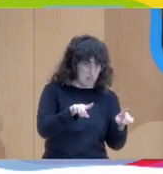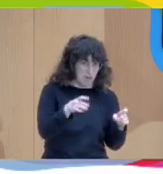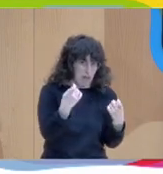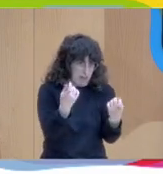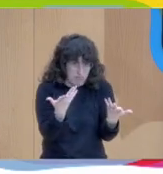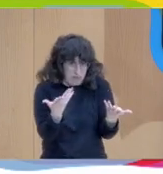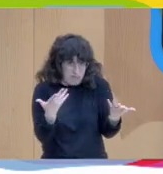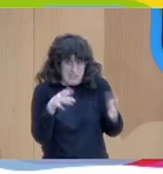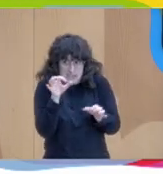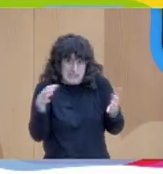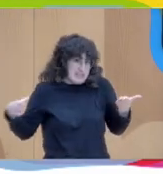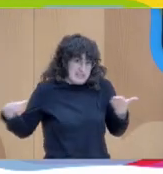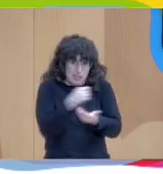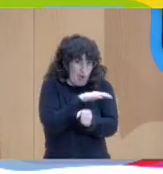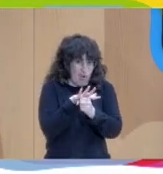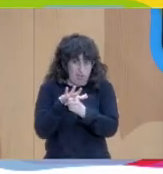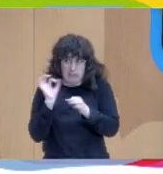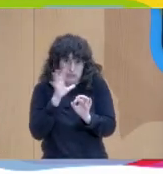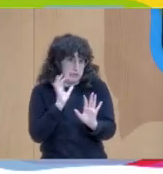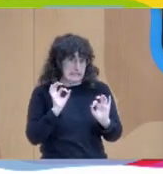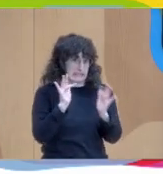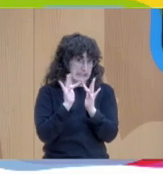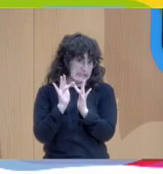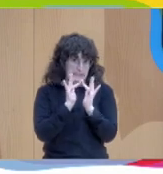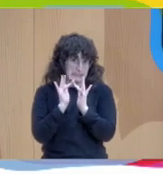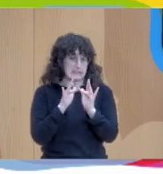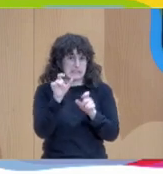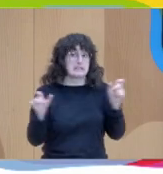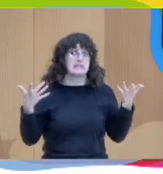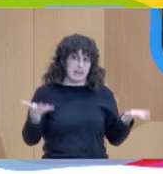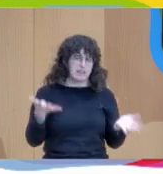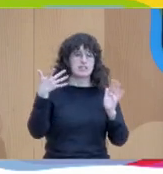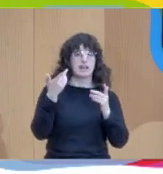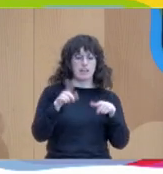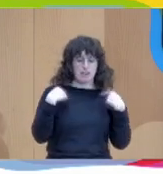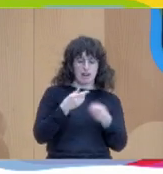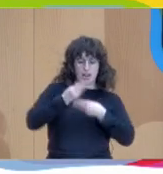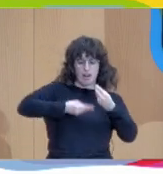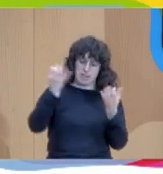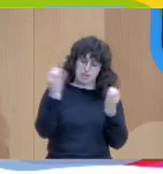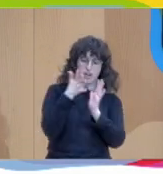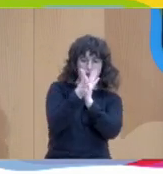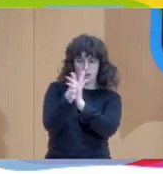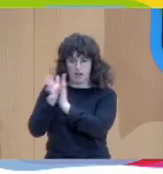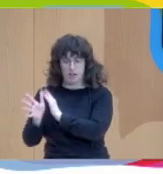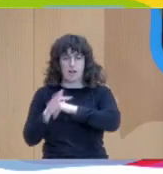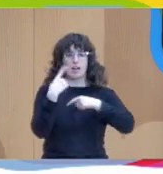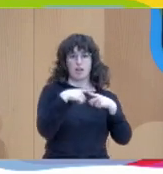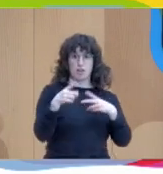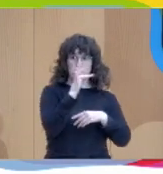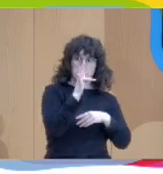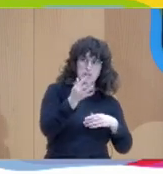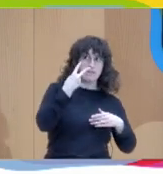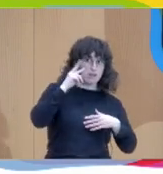darlo a conocer pero también lo que estamos haciendo hoy de explicar ya las bondades los puntos fuertes que tiene desde nuestra experiencia ya